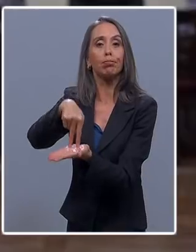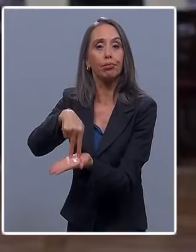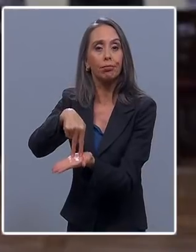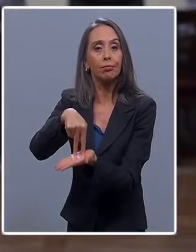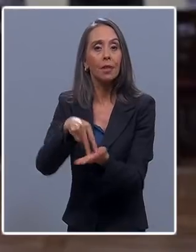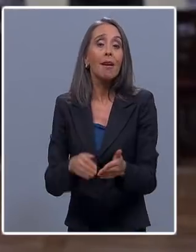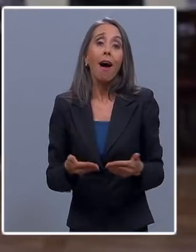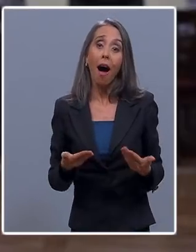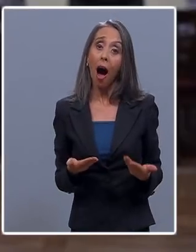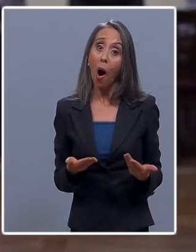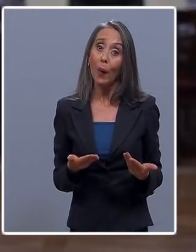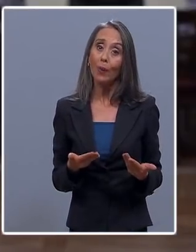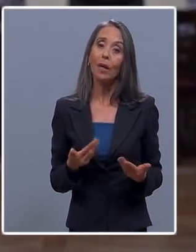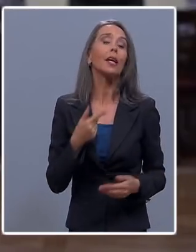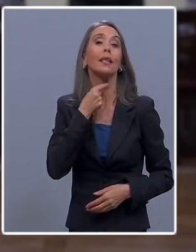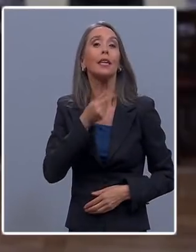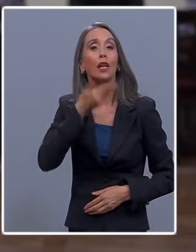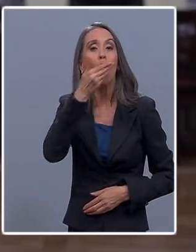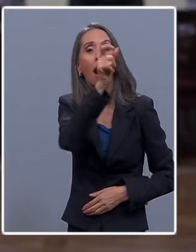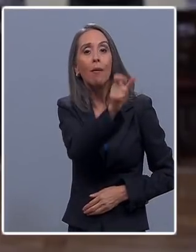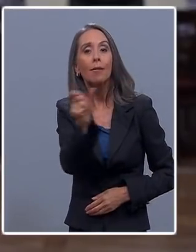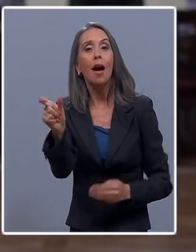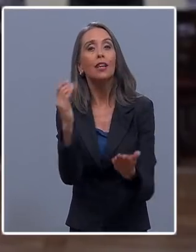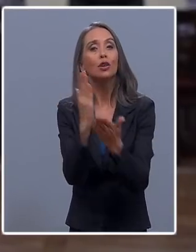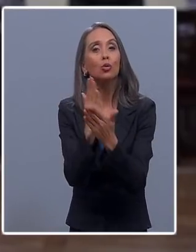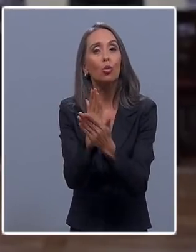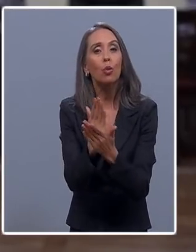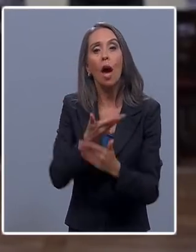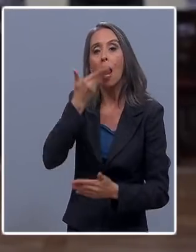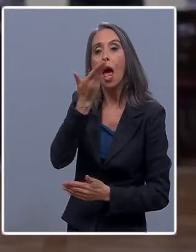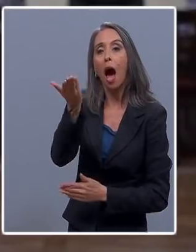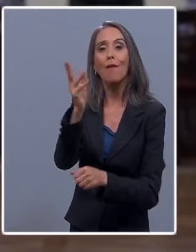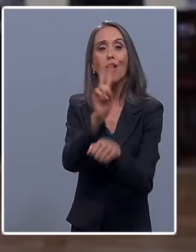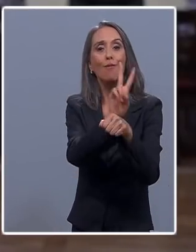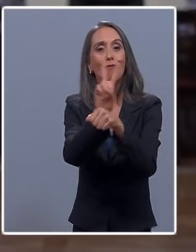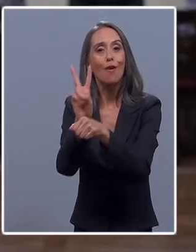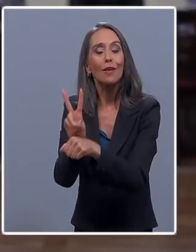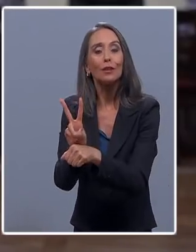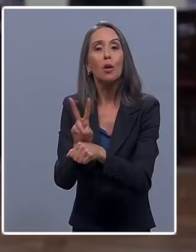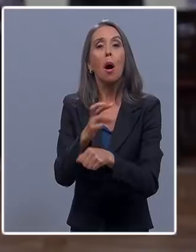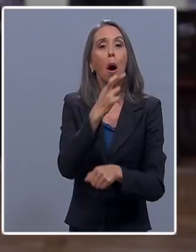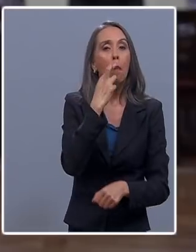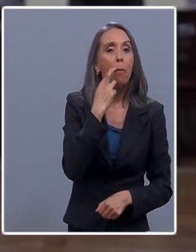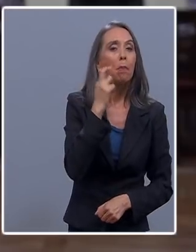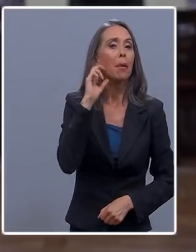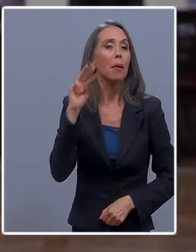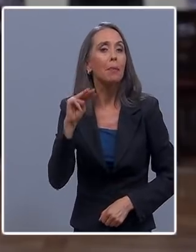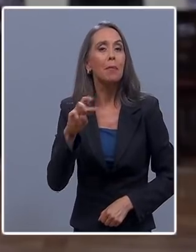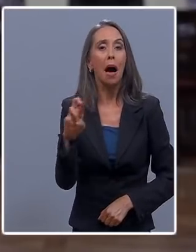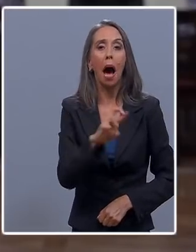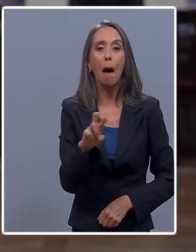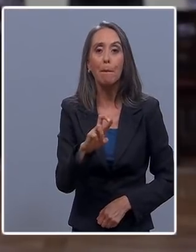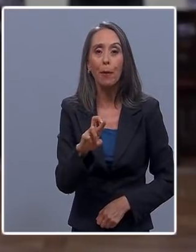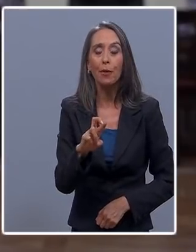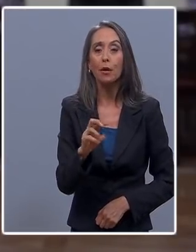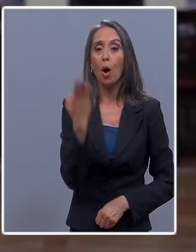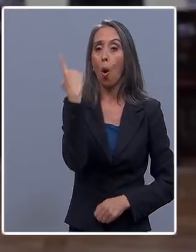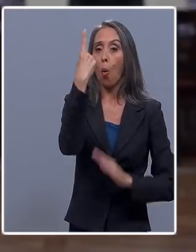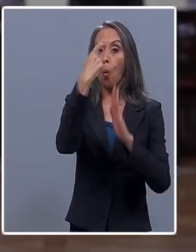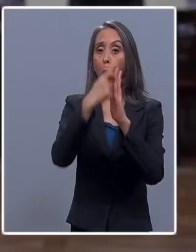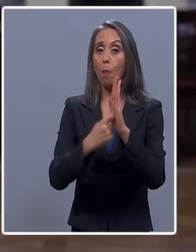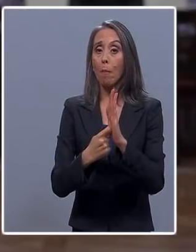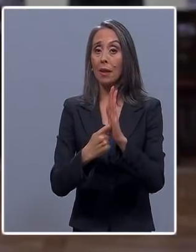Ahora, quiero dirigirme a los estudiantes, a los profesores, a los padres y apoderados. Hace más de un mes